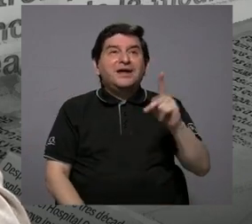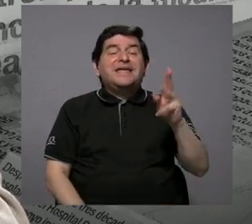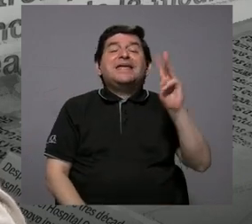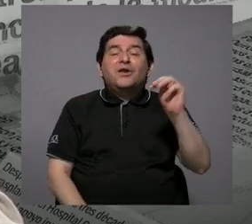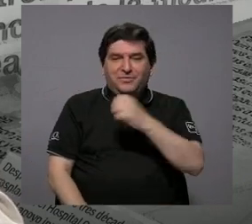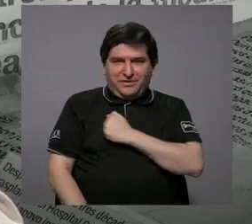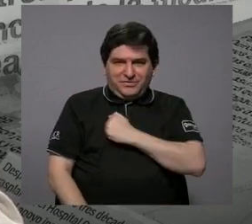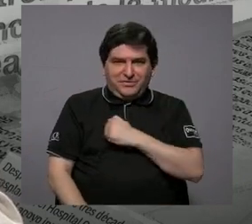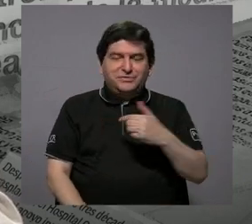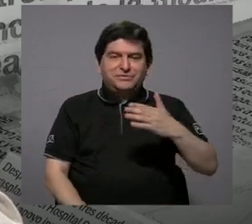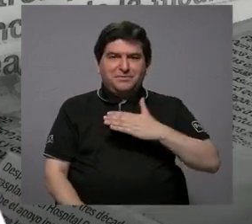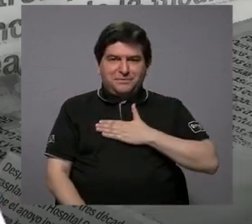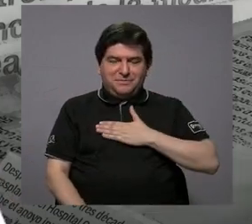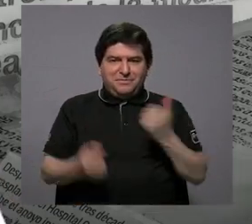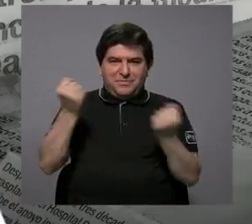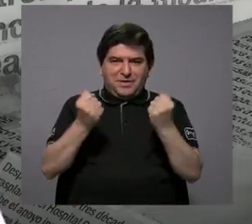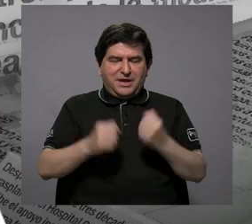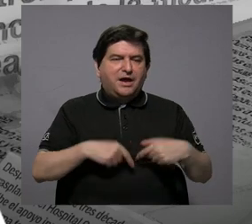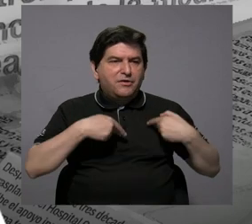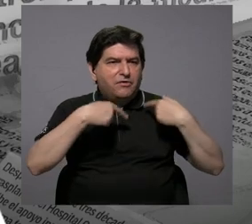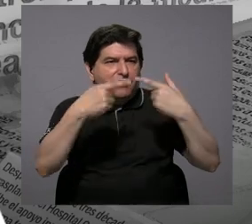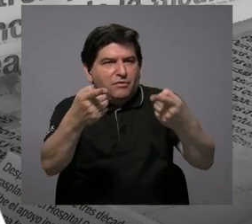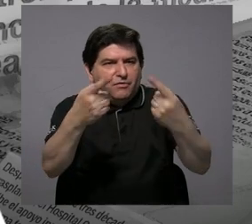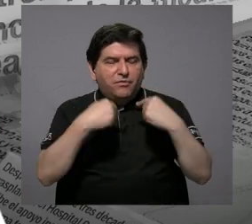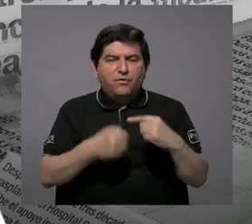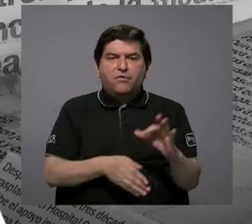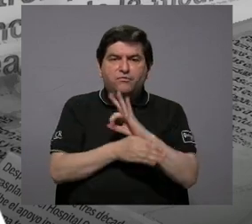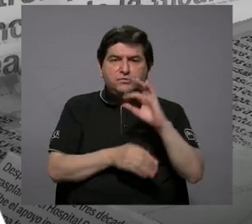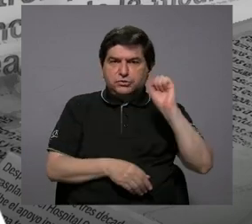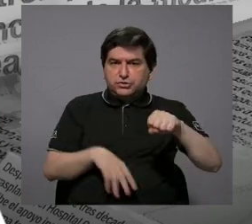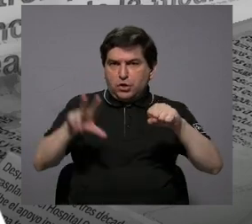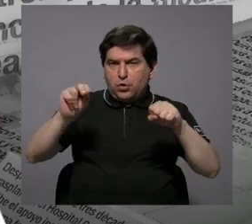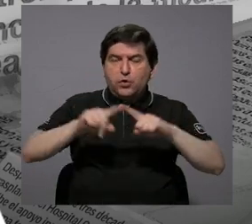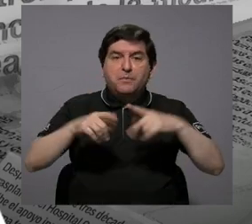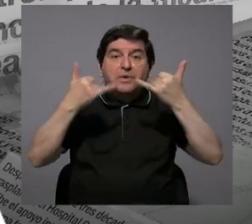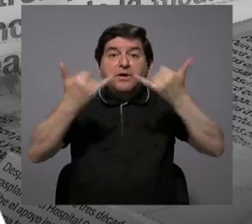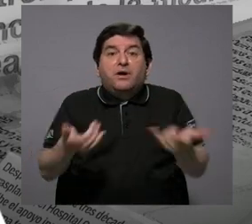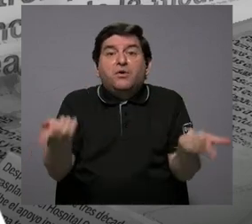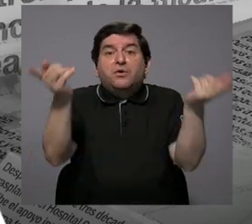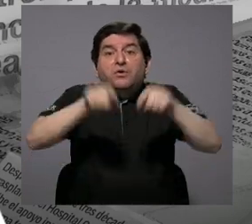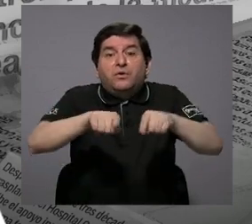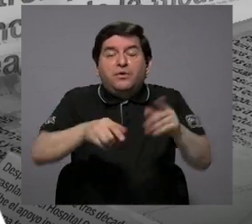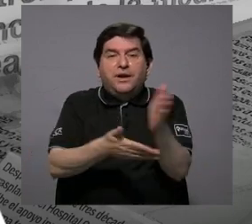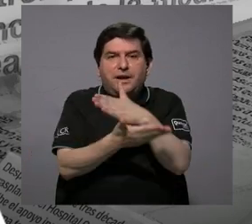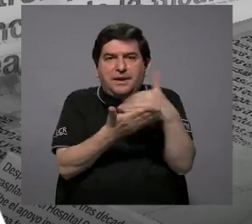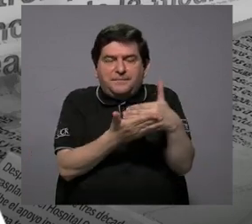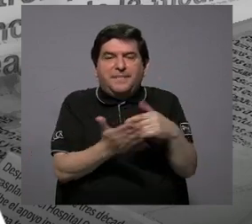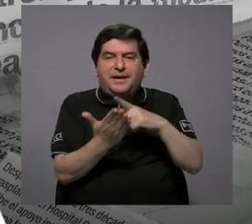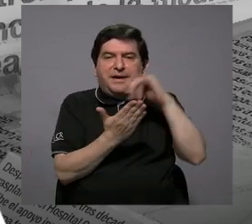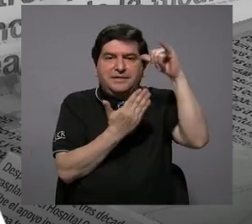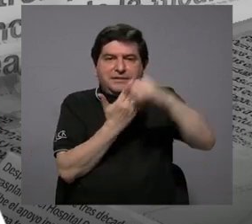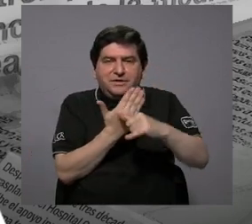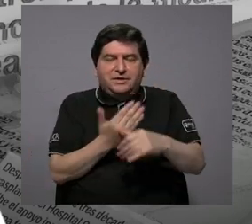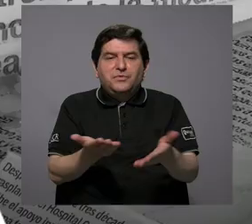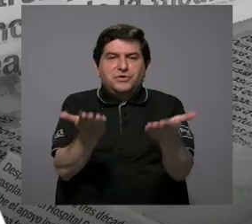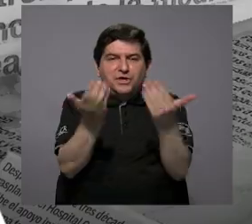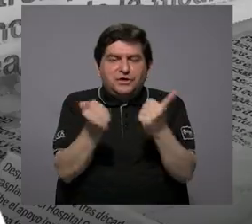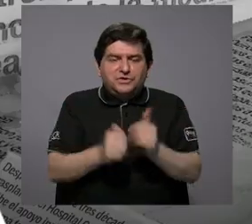kilómetros que puedo recorrer con mi vehículo y decir, bueno, esto funciona o no, pero ¿qué pasa hoy en día también? Que es parte de lo que el proyecto busca